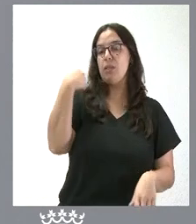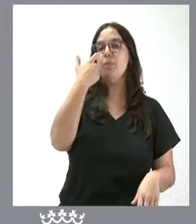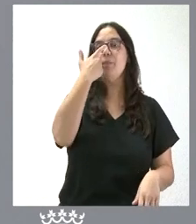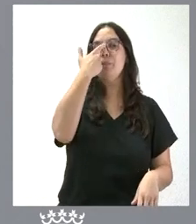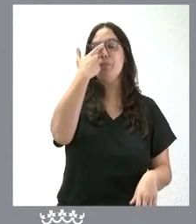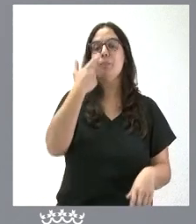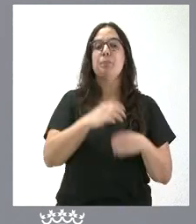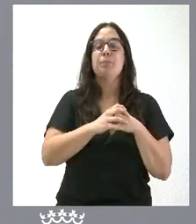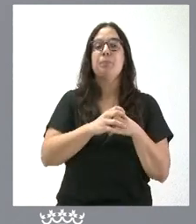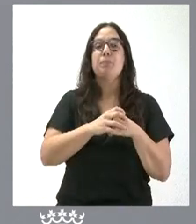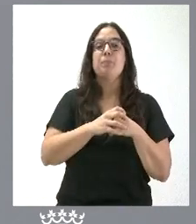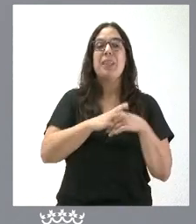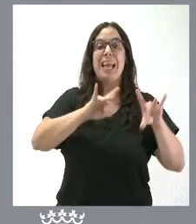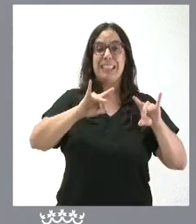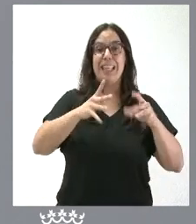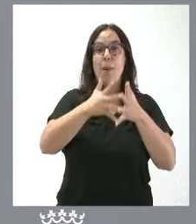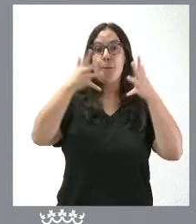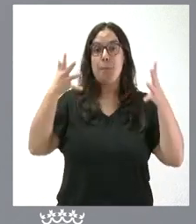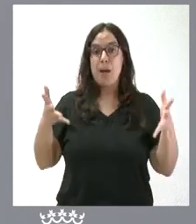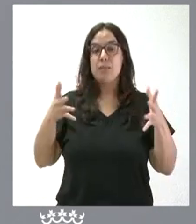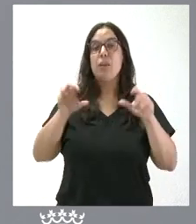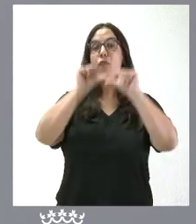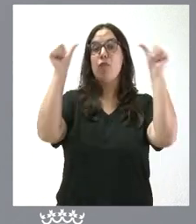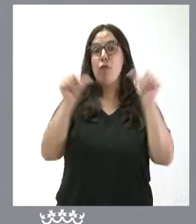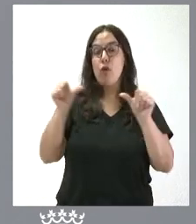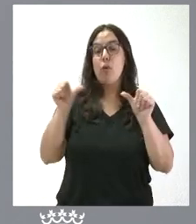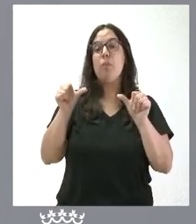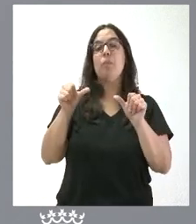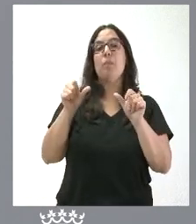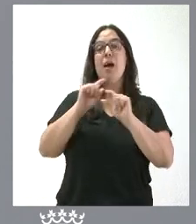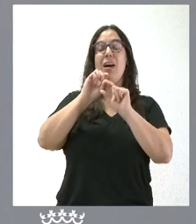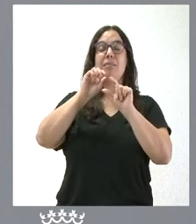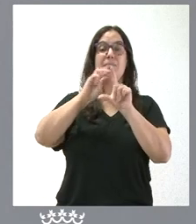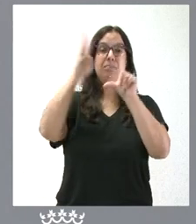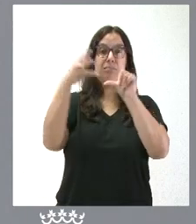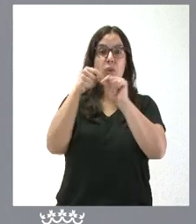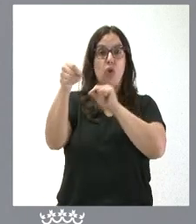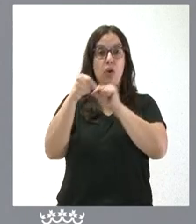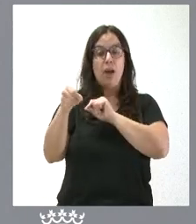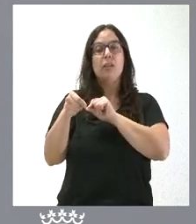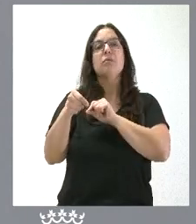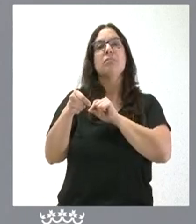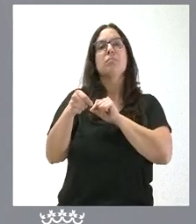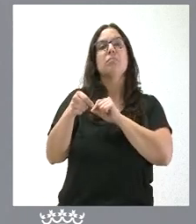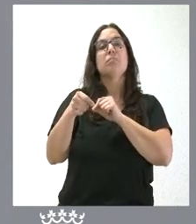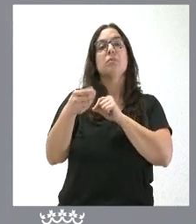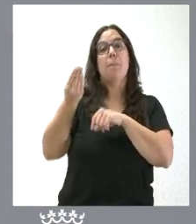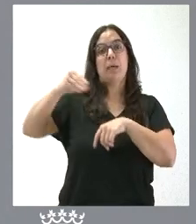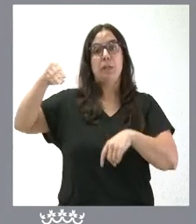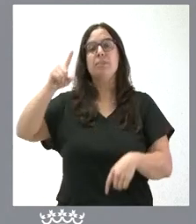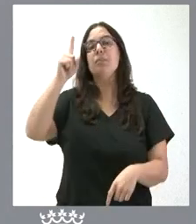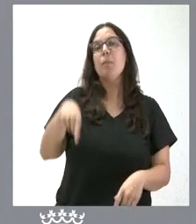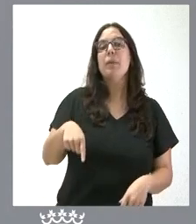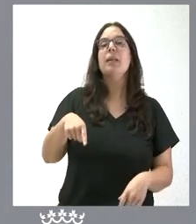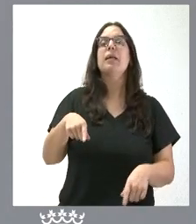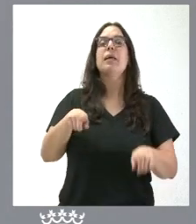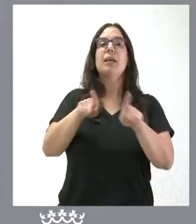la ampliación del número de sedes en la modalidad online a las que se incorporarán siete nuevos municipios y el incremento del coste de